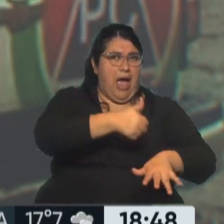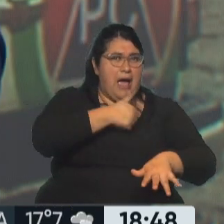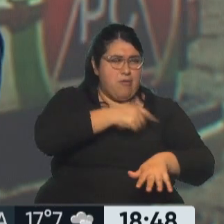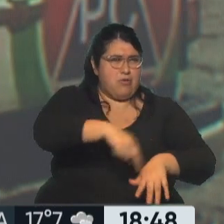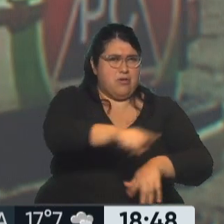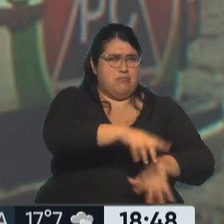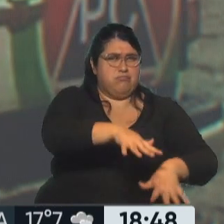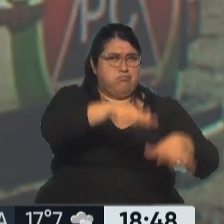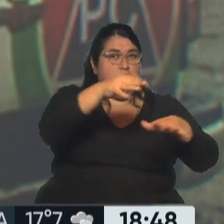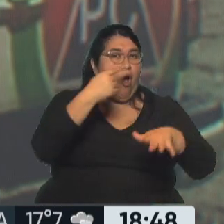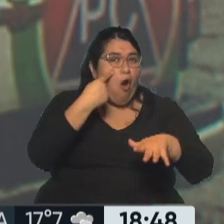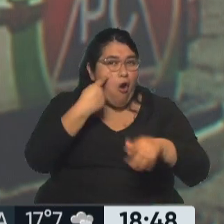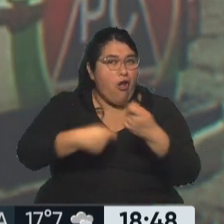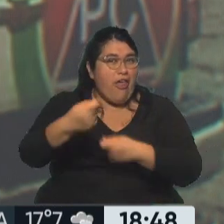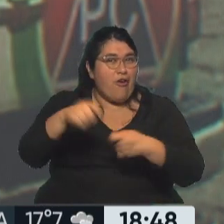ojo con los negocios.